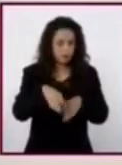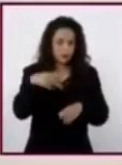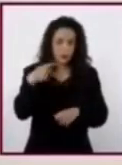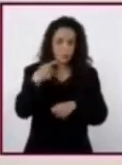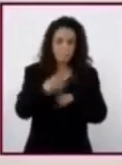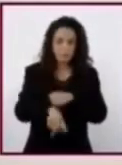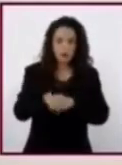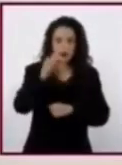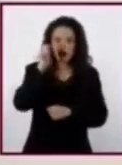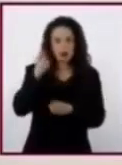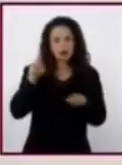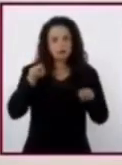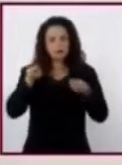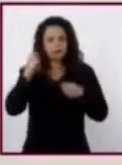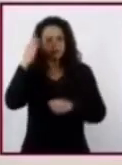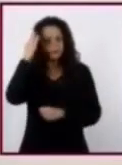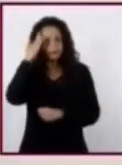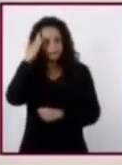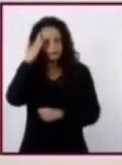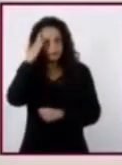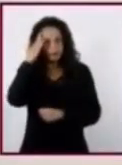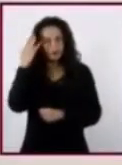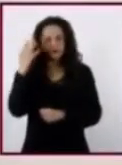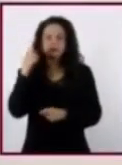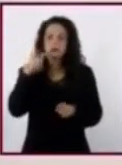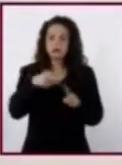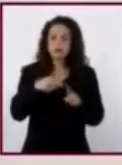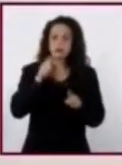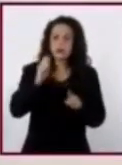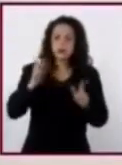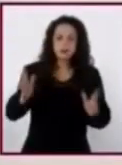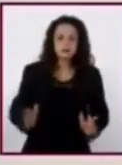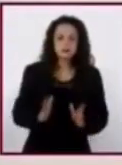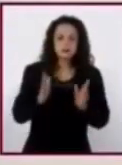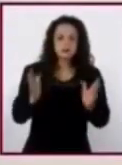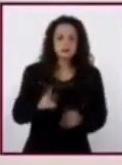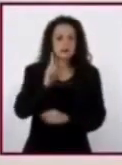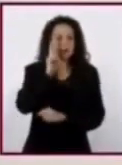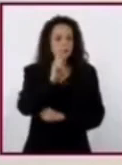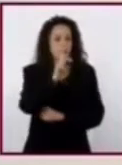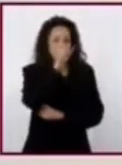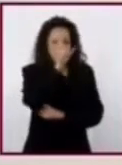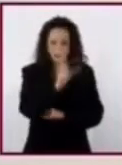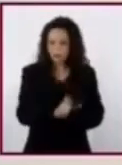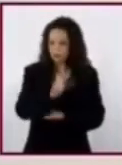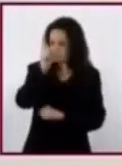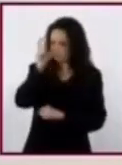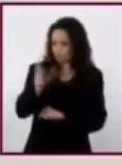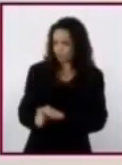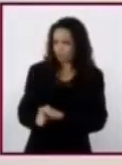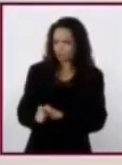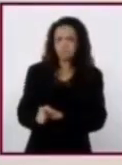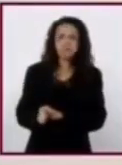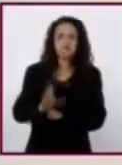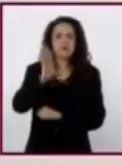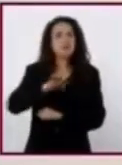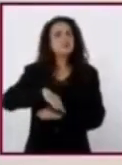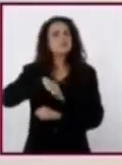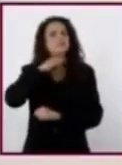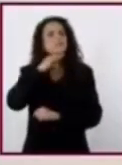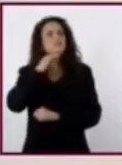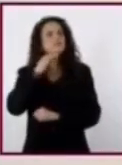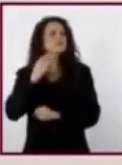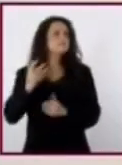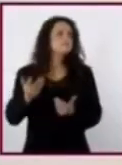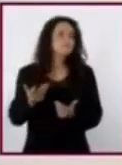jerarquía. No estimuleis a quienes, en apariencia modestos y desconfiados, y en